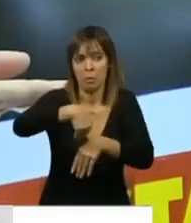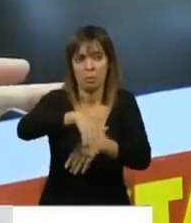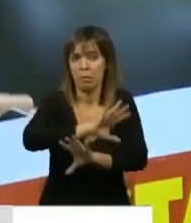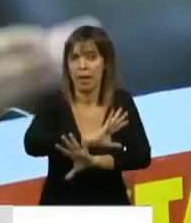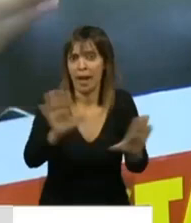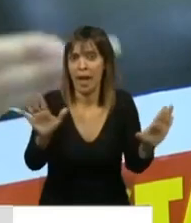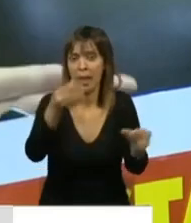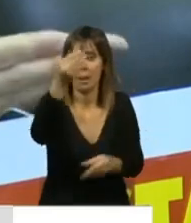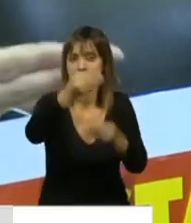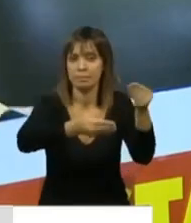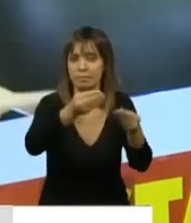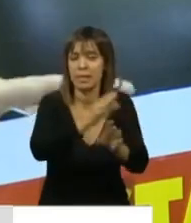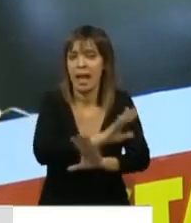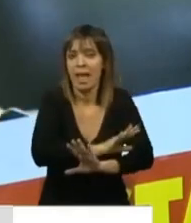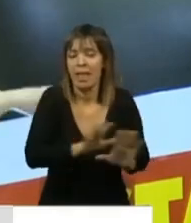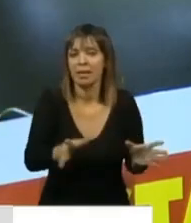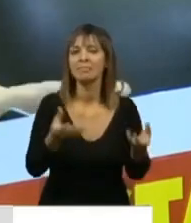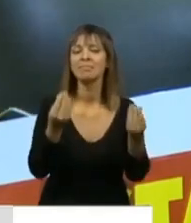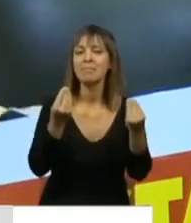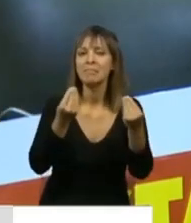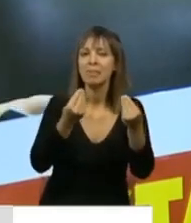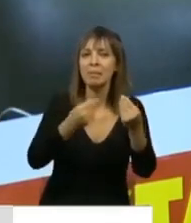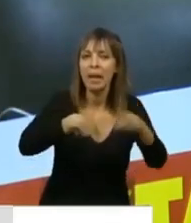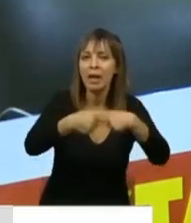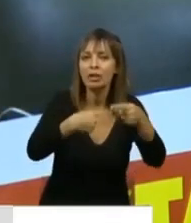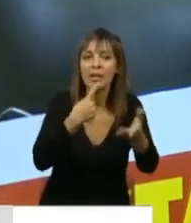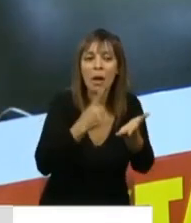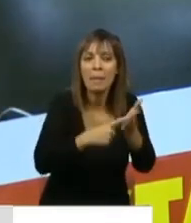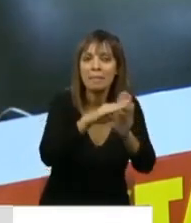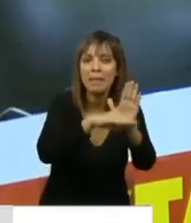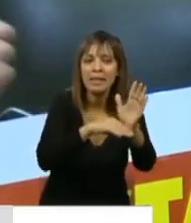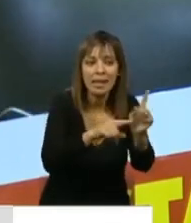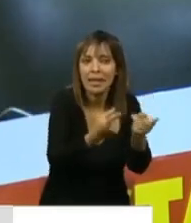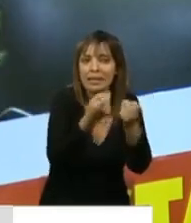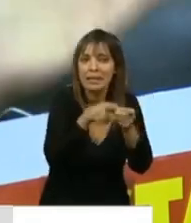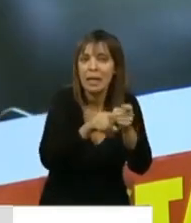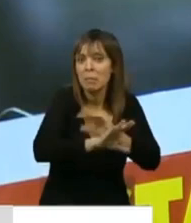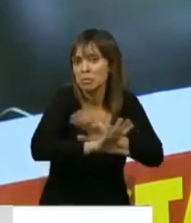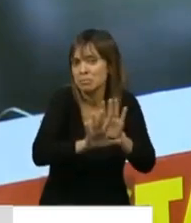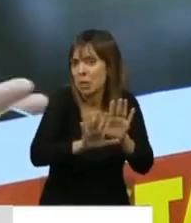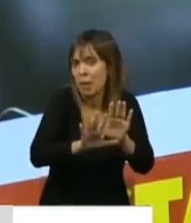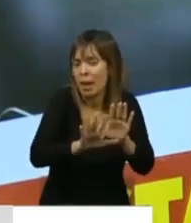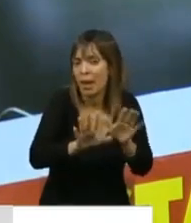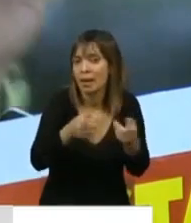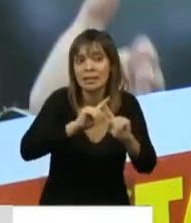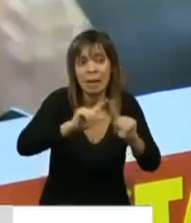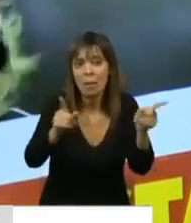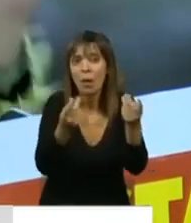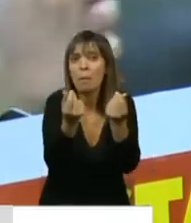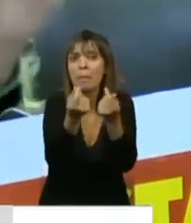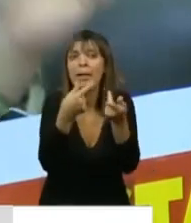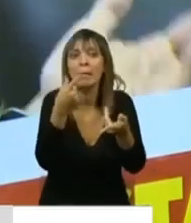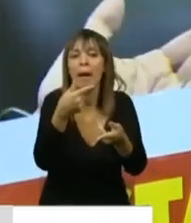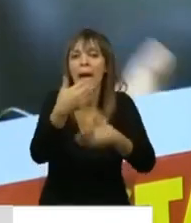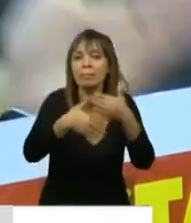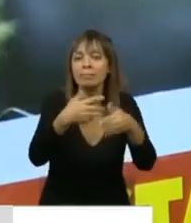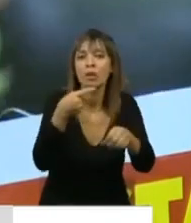superior para poder llevar adelante estas medidas que son necesarias, ni va a haber presupuesto para realmente enfrentar